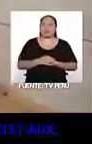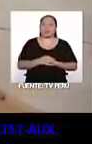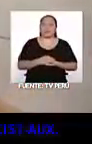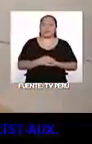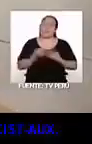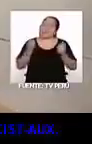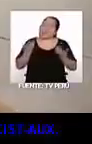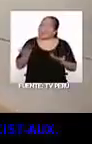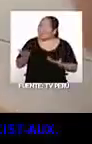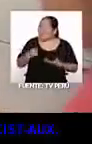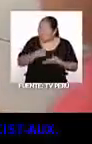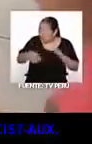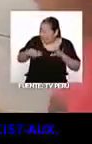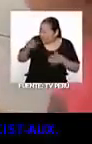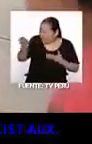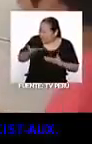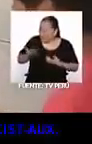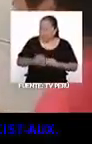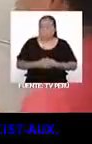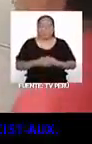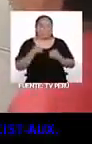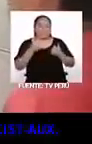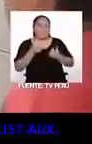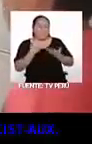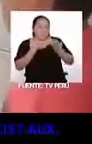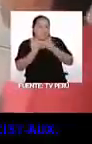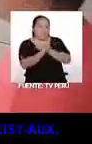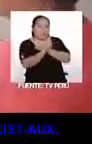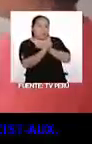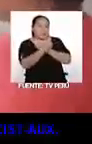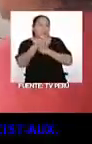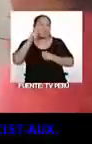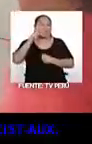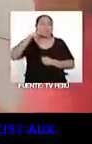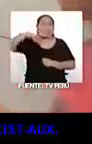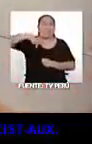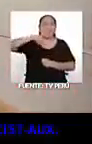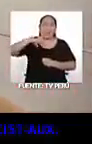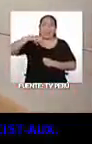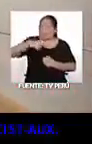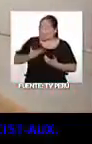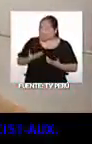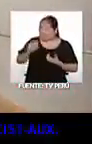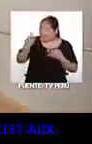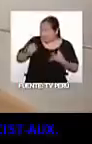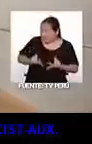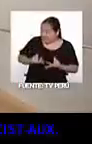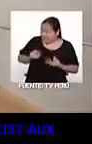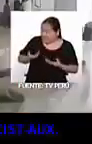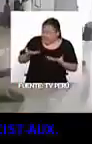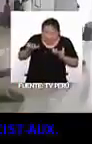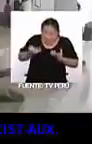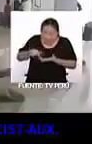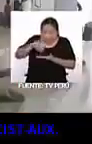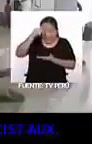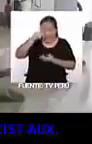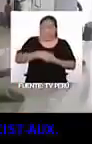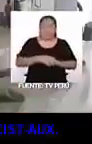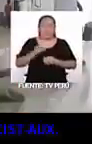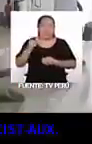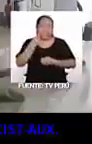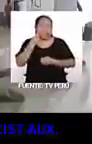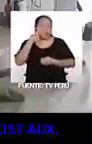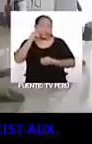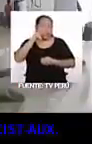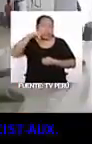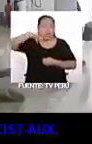¿Qué tal, Karin? ¿Qué haces aquí? Bien, queriendo aprender un pasito de K-pop. ¡De pasos! ¡En serio! ¡Te animaste! Sí. ¿Sabes algo de